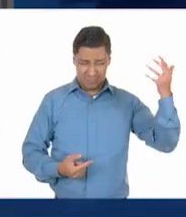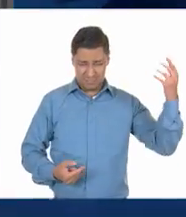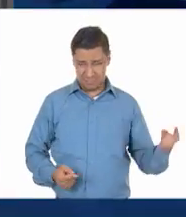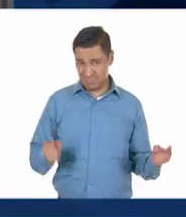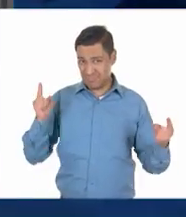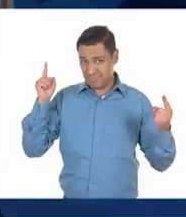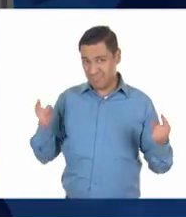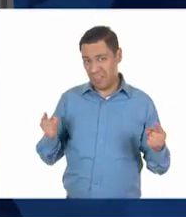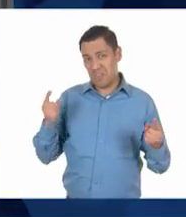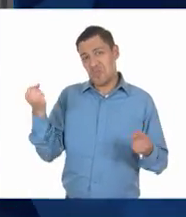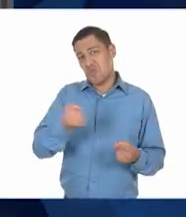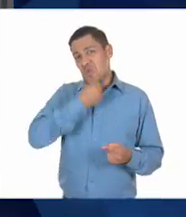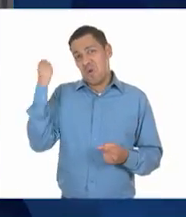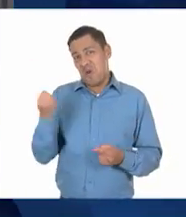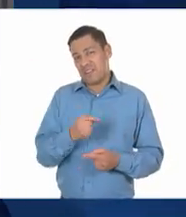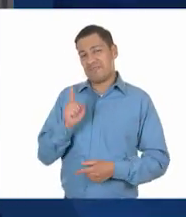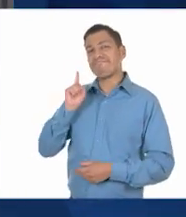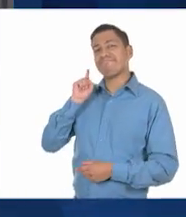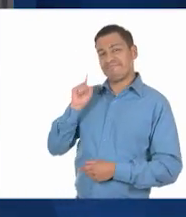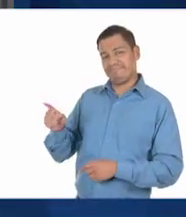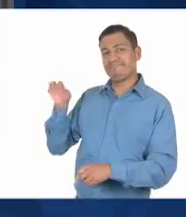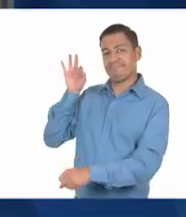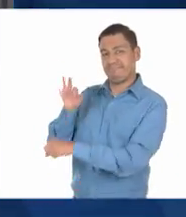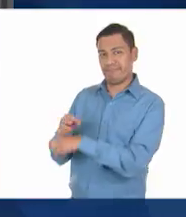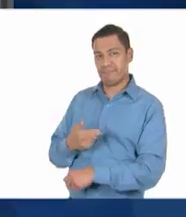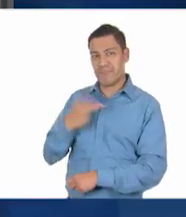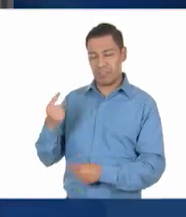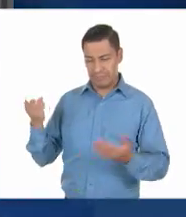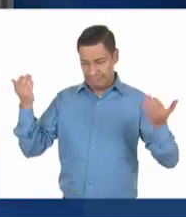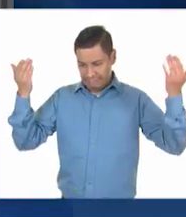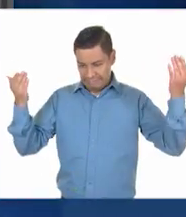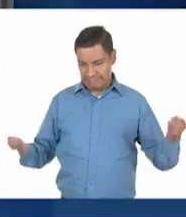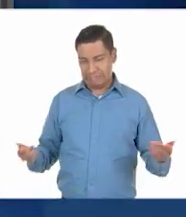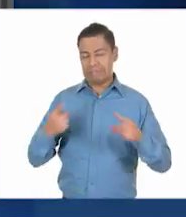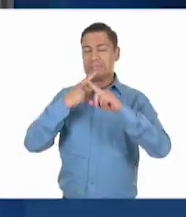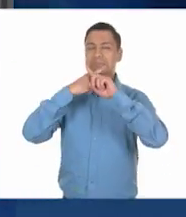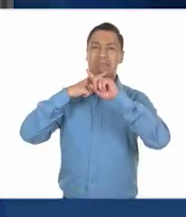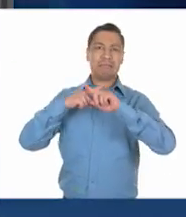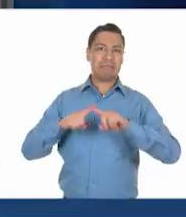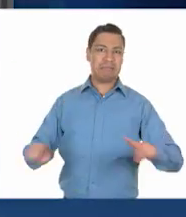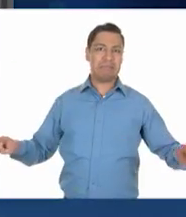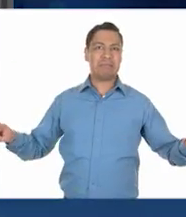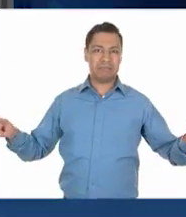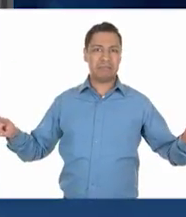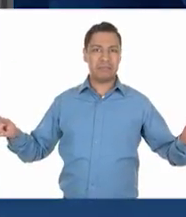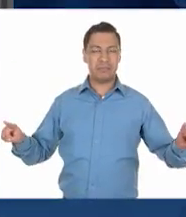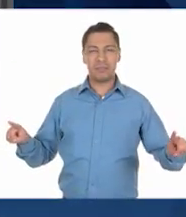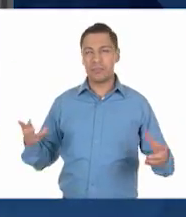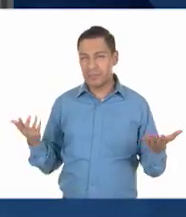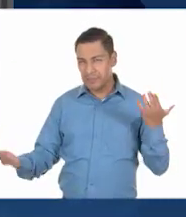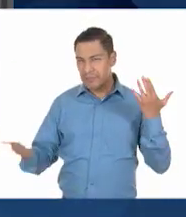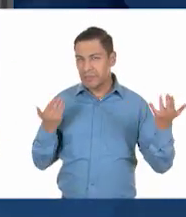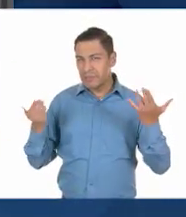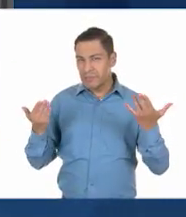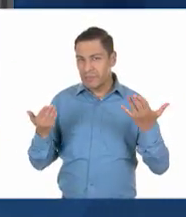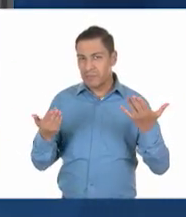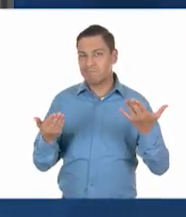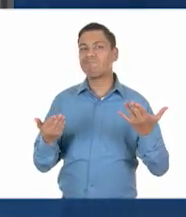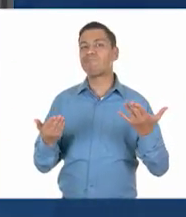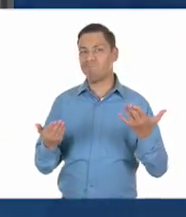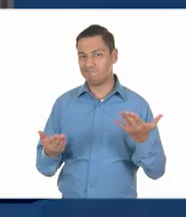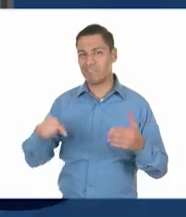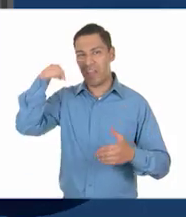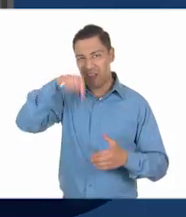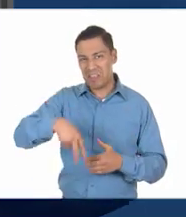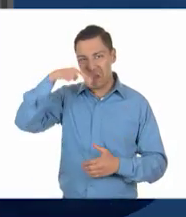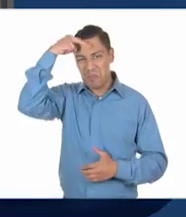favoreció a Matilde desde su nacimiento y las brechas entre ellas se han ensanchado a lo largo de sus vidas. Esta comparación revela la profunda